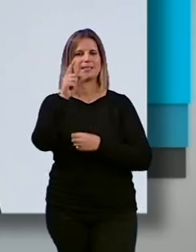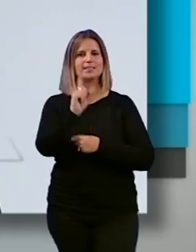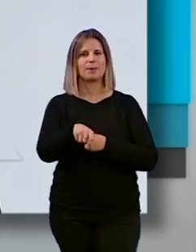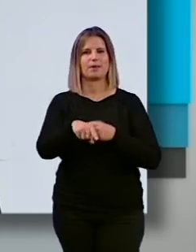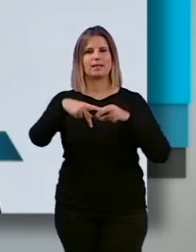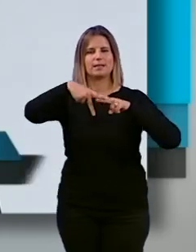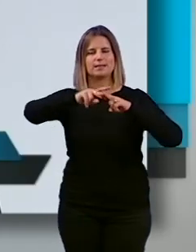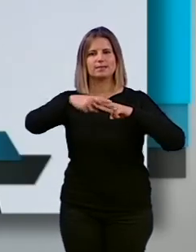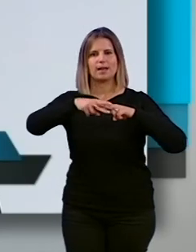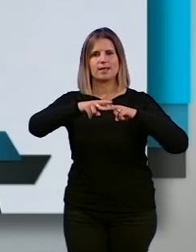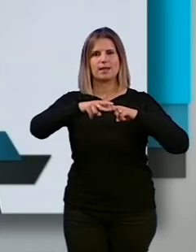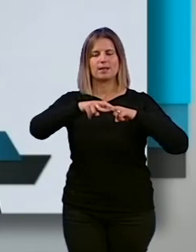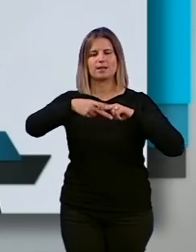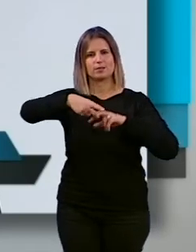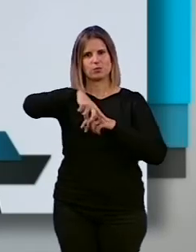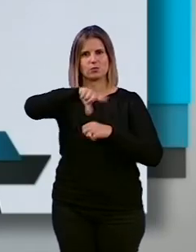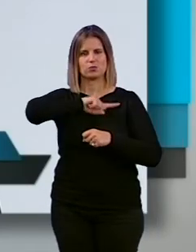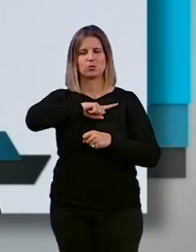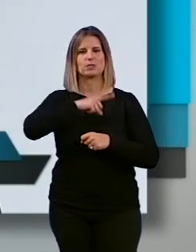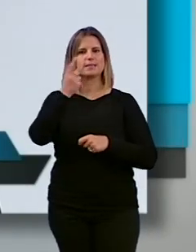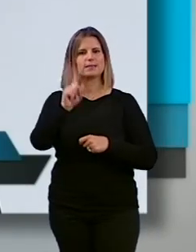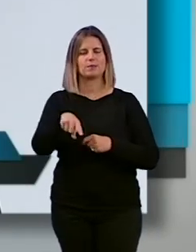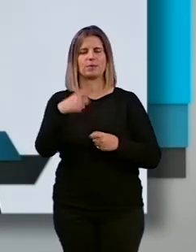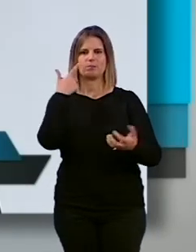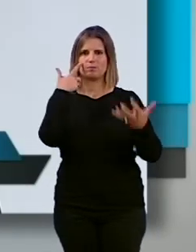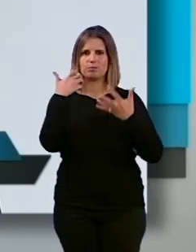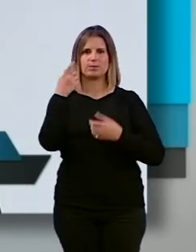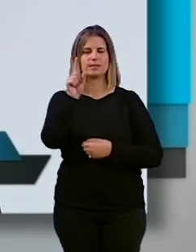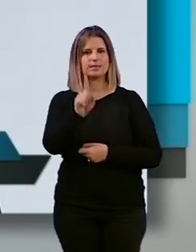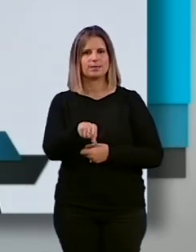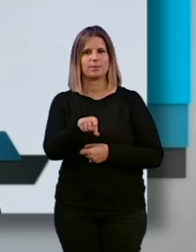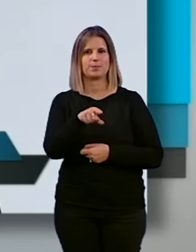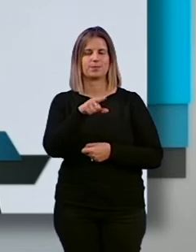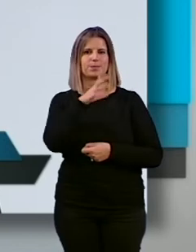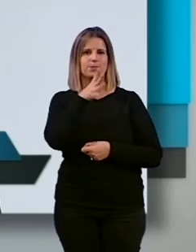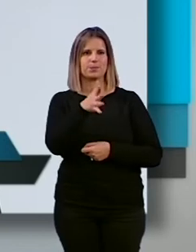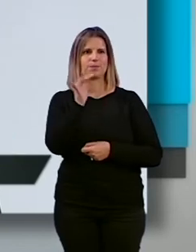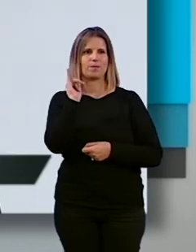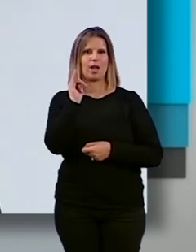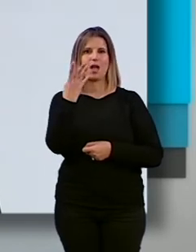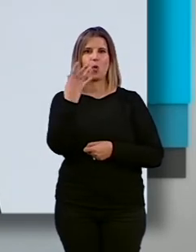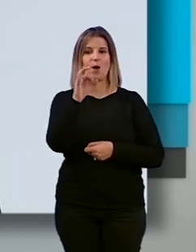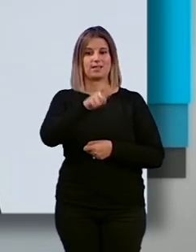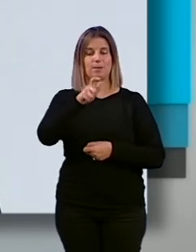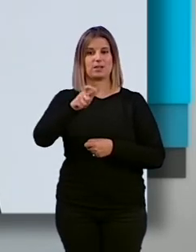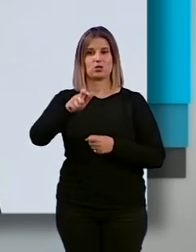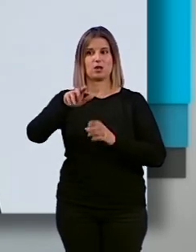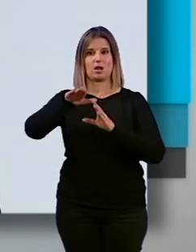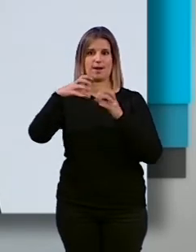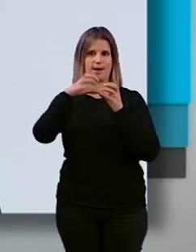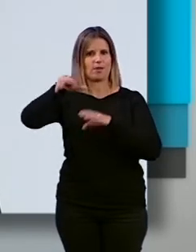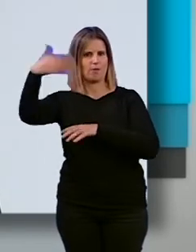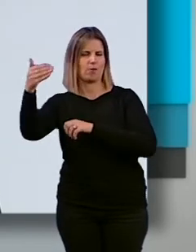talleres volvemos a redundar y a destacar el hecho de que vienen 40 personas de fuera de Granada